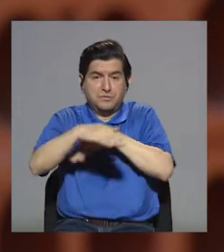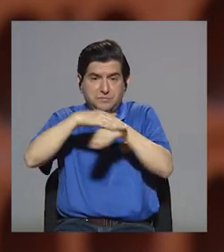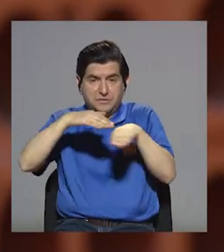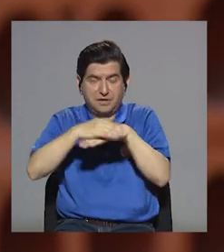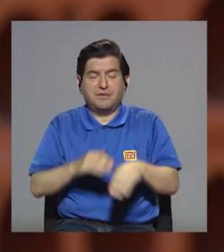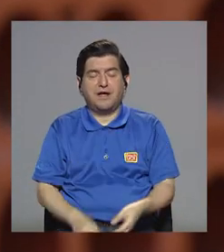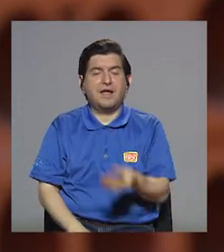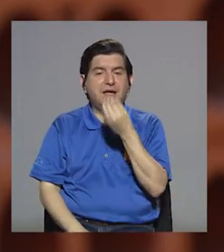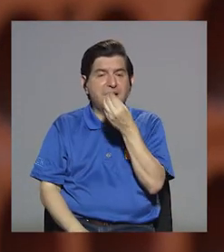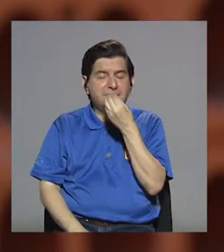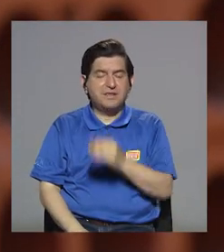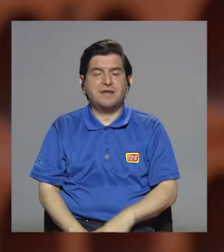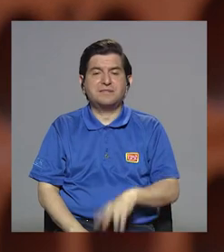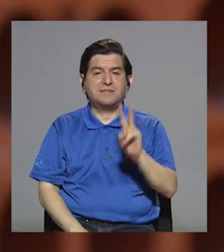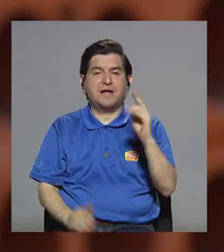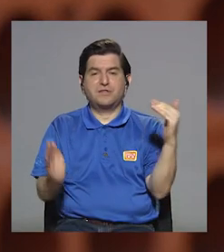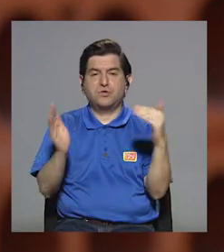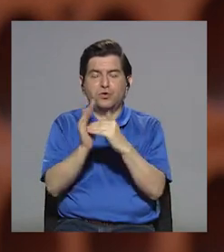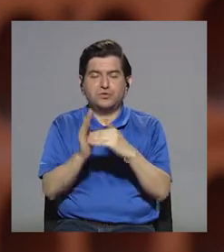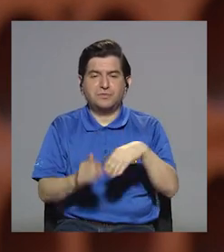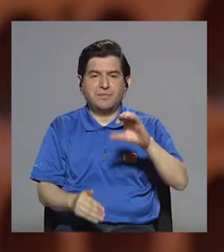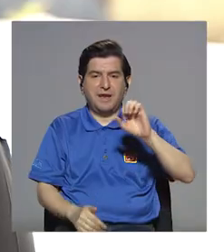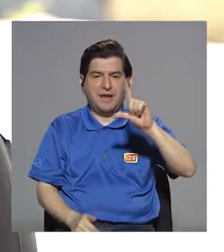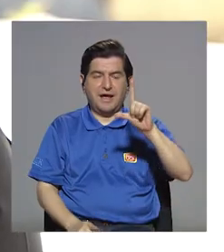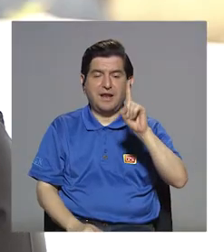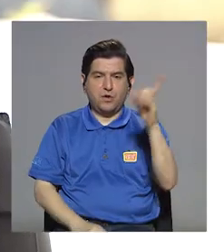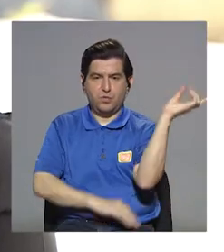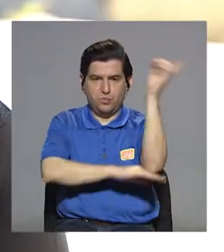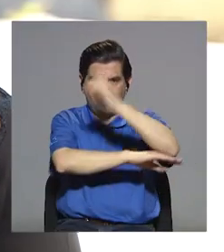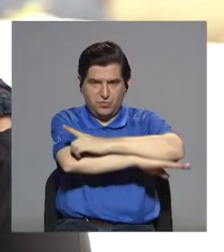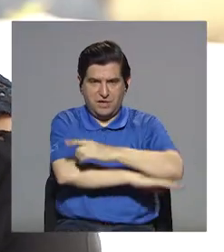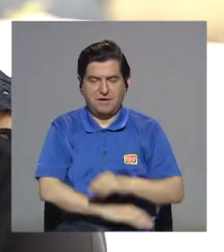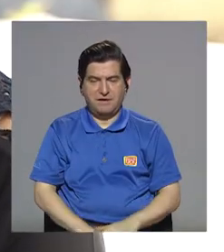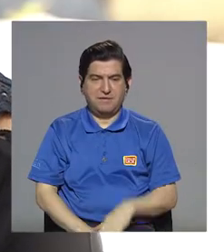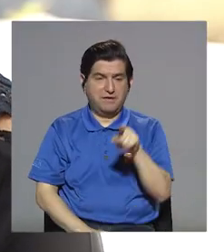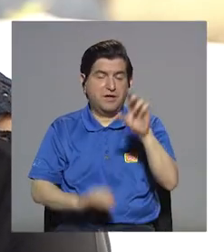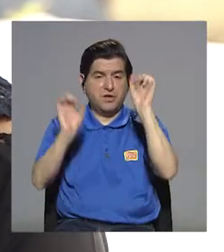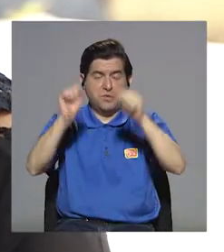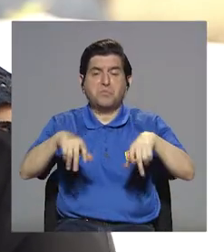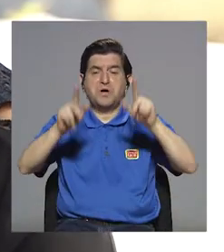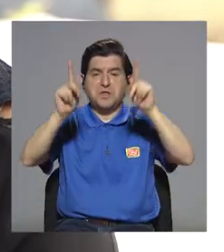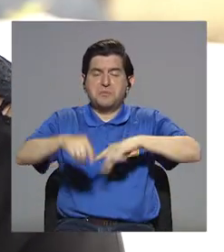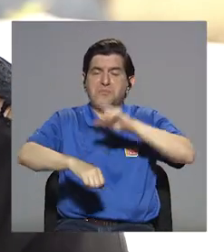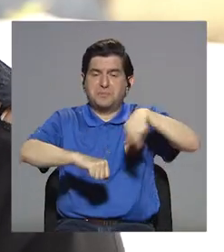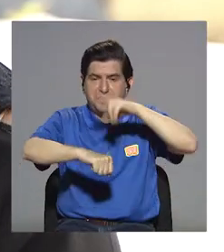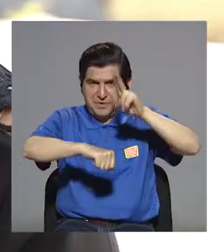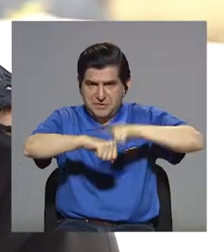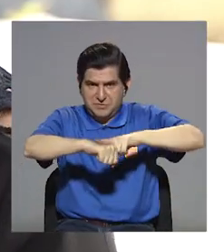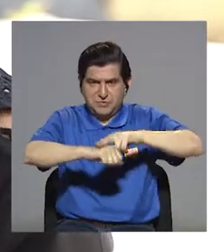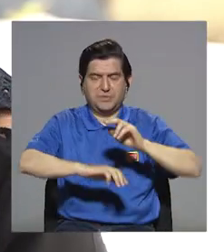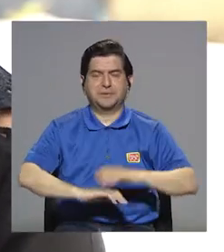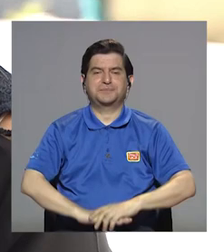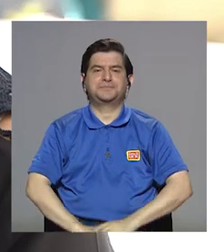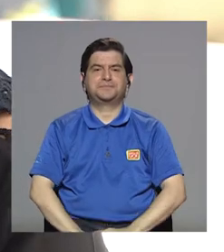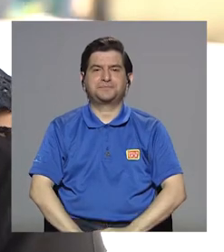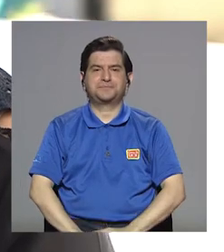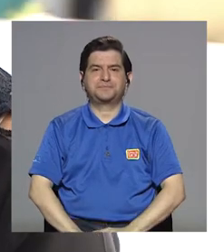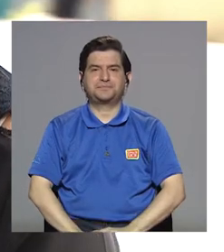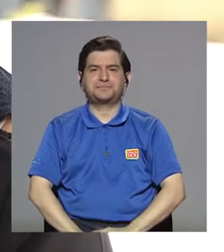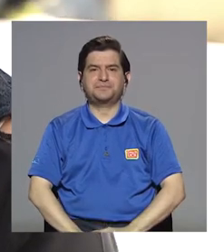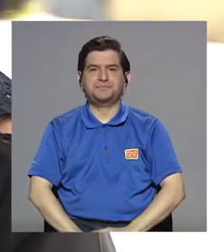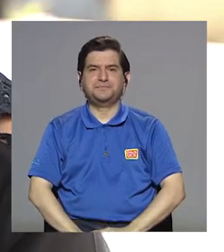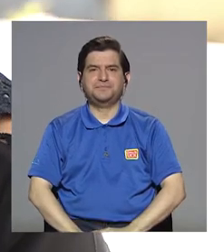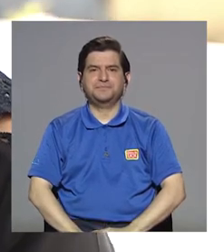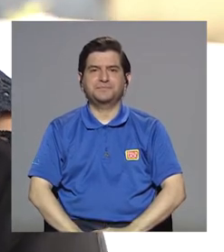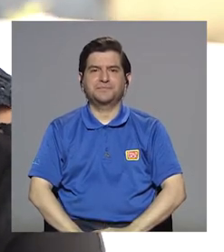basados en una dieta de 2,000 calorías por día, ok. Eso es una dieta que puede llevar a una persona promedio, ok. O